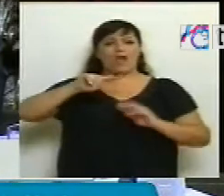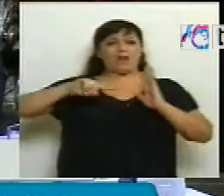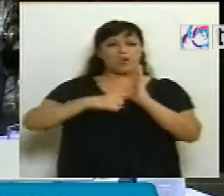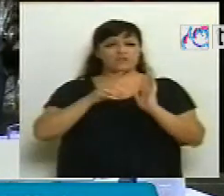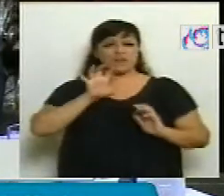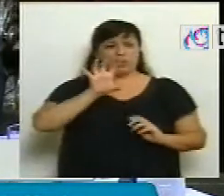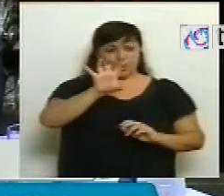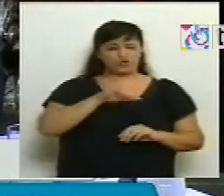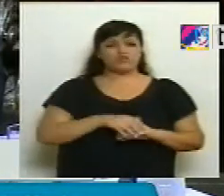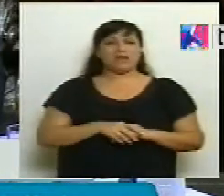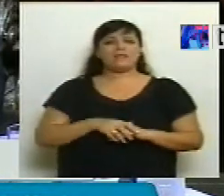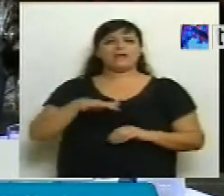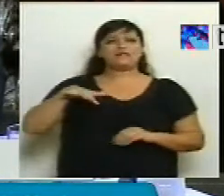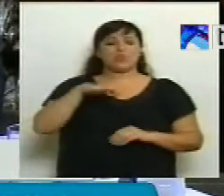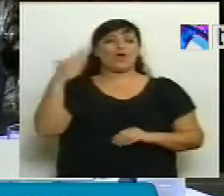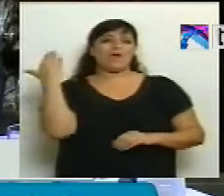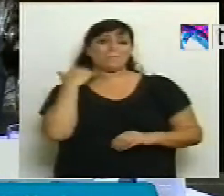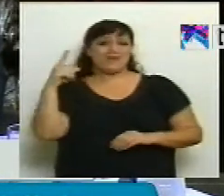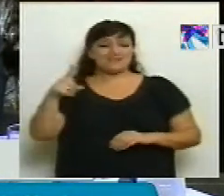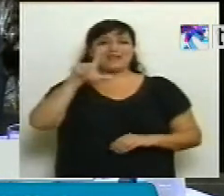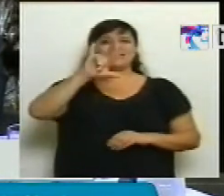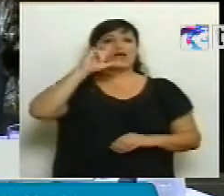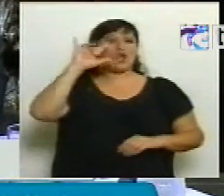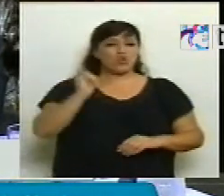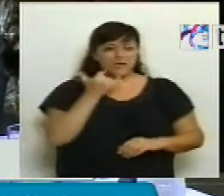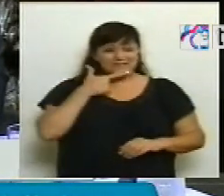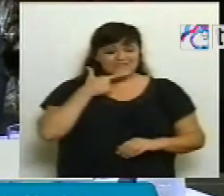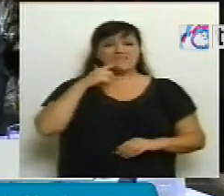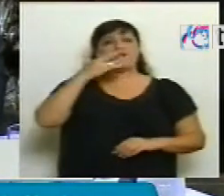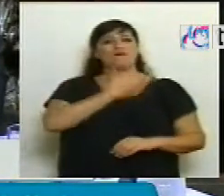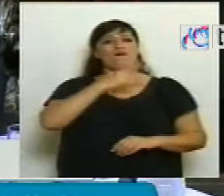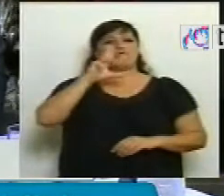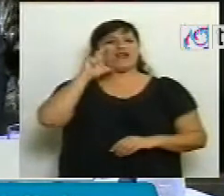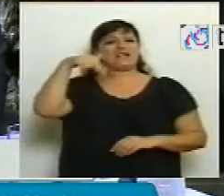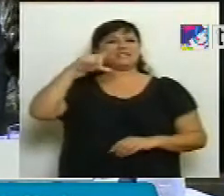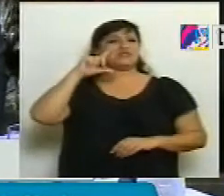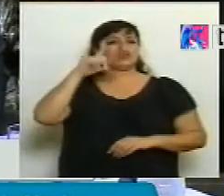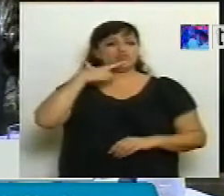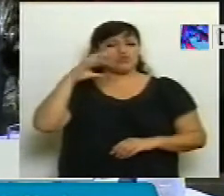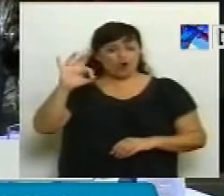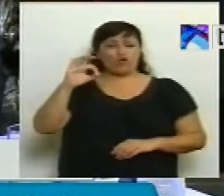Buenos Aires, Matancero, Luis Francisco Jorge Zigoña.